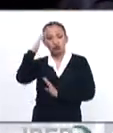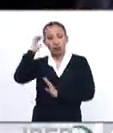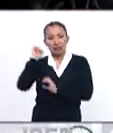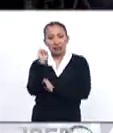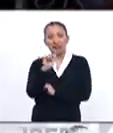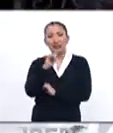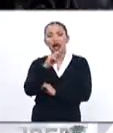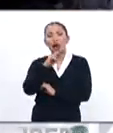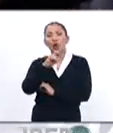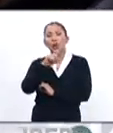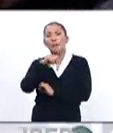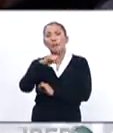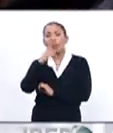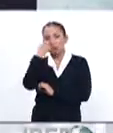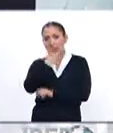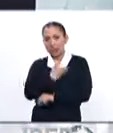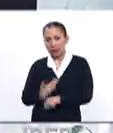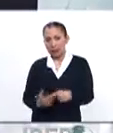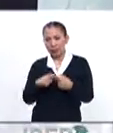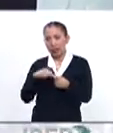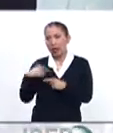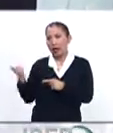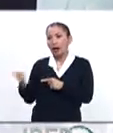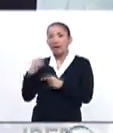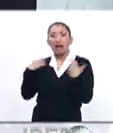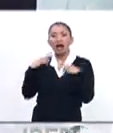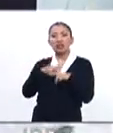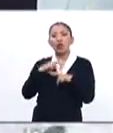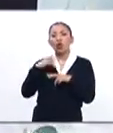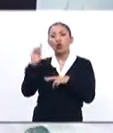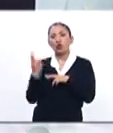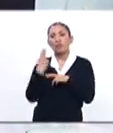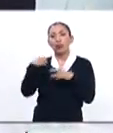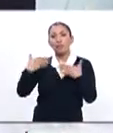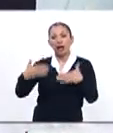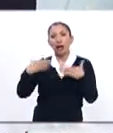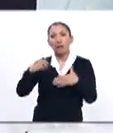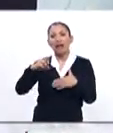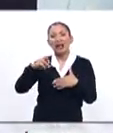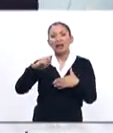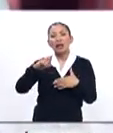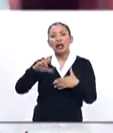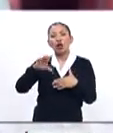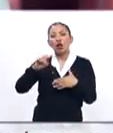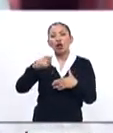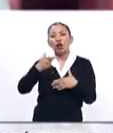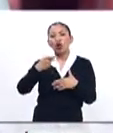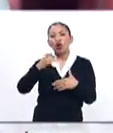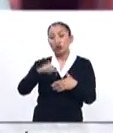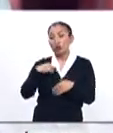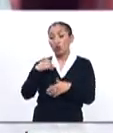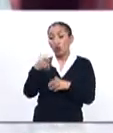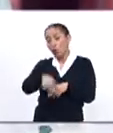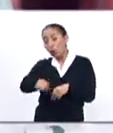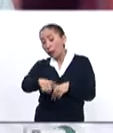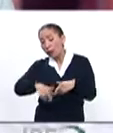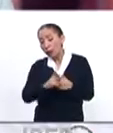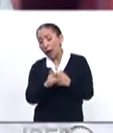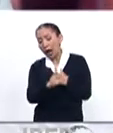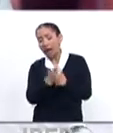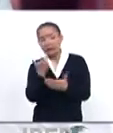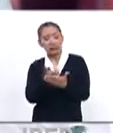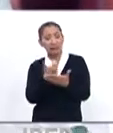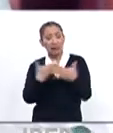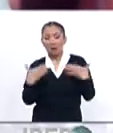sindical Saúl Méndez para la presidencia, al lado de la profesora de la Universidad de Panamá, Maribel Gordon. En un estado que se dice la